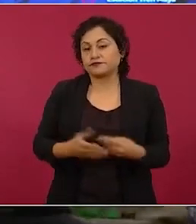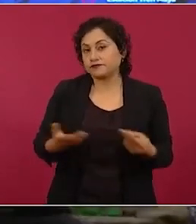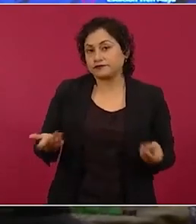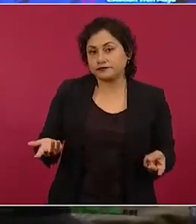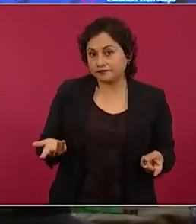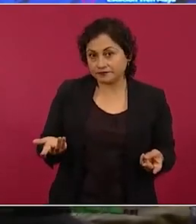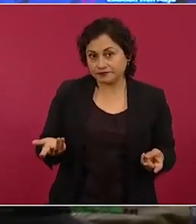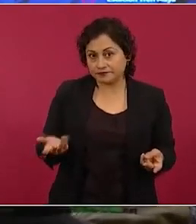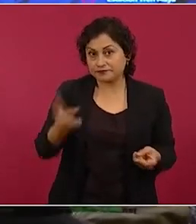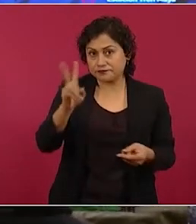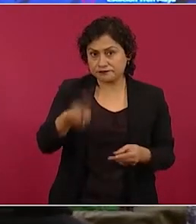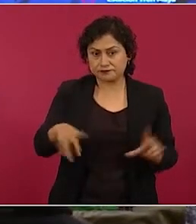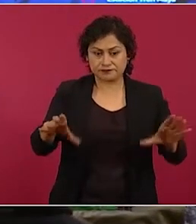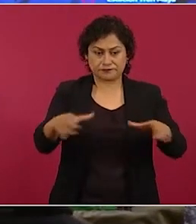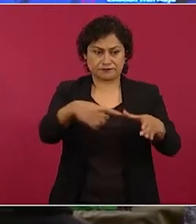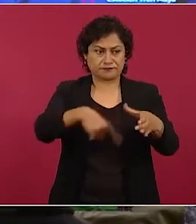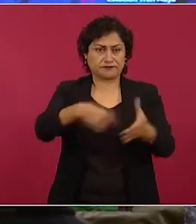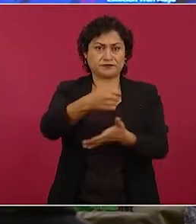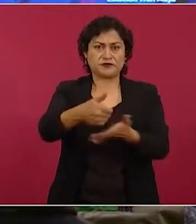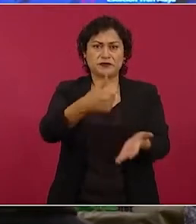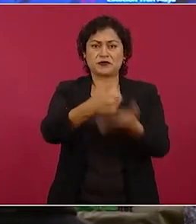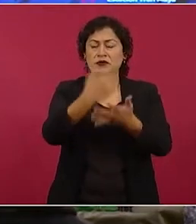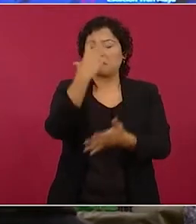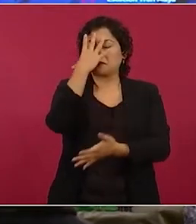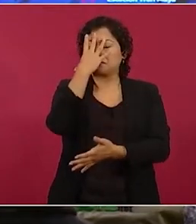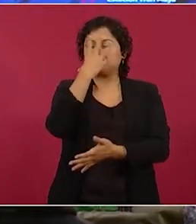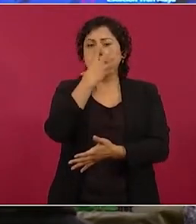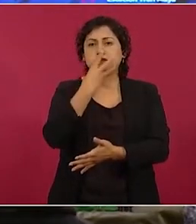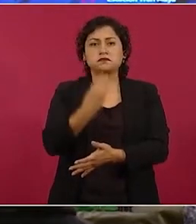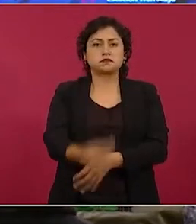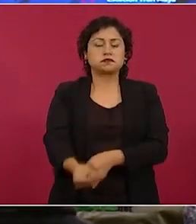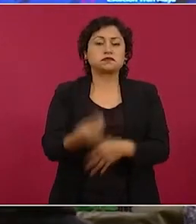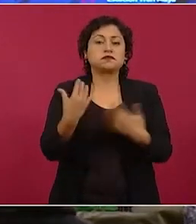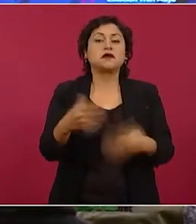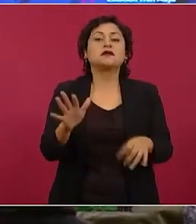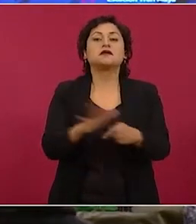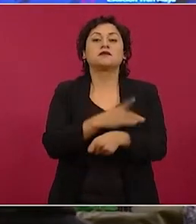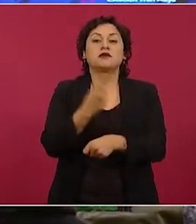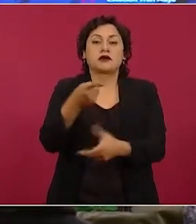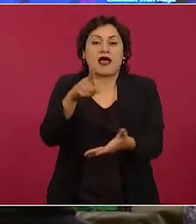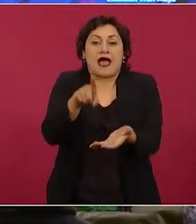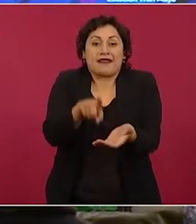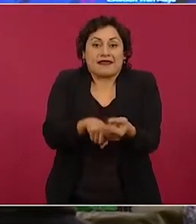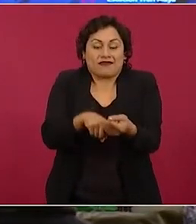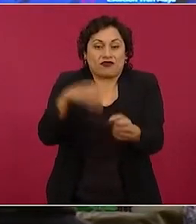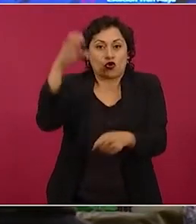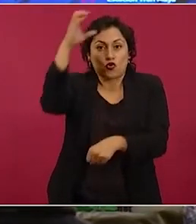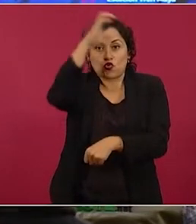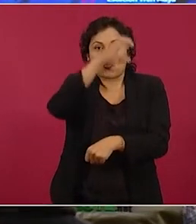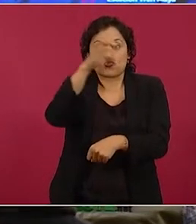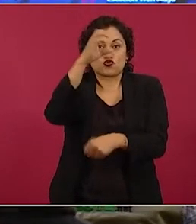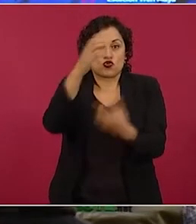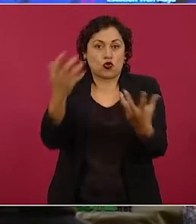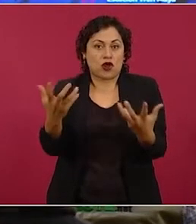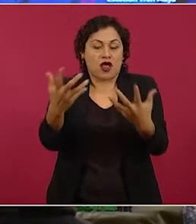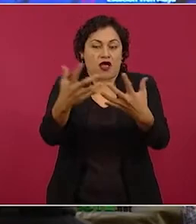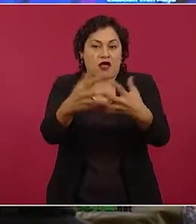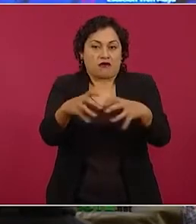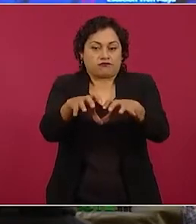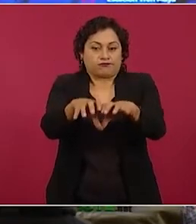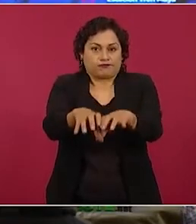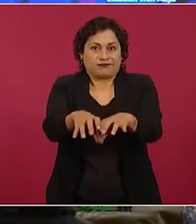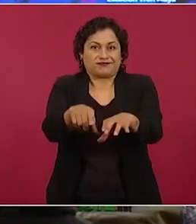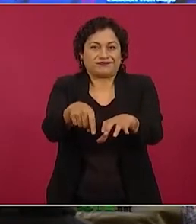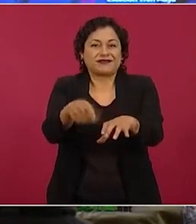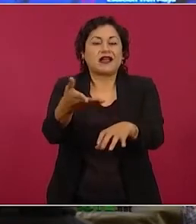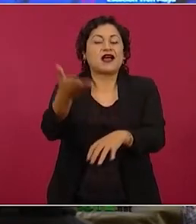una ciudad bellísima, porque ahí están las dos culturas, es un convento colonial, pero antes